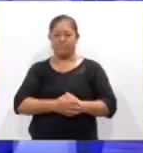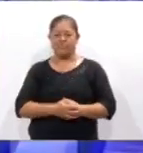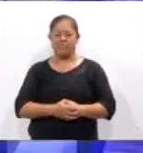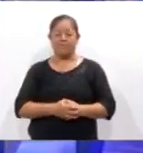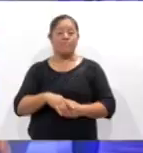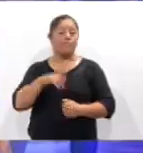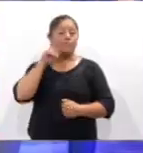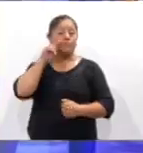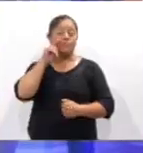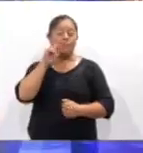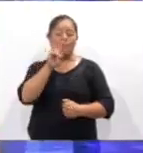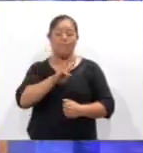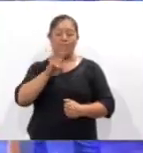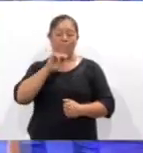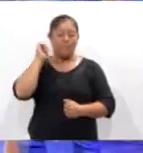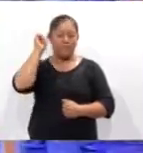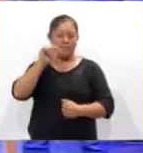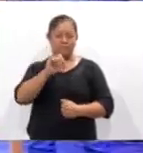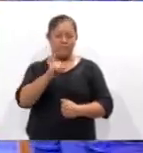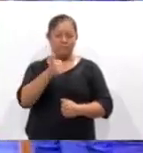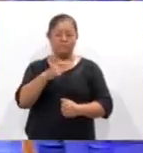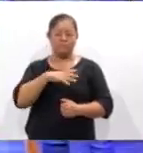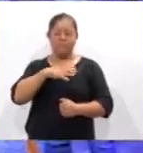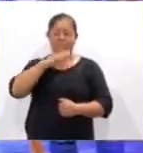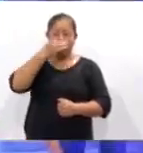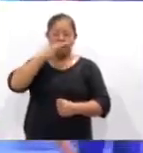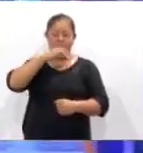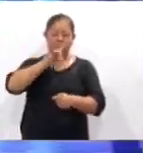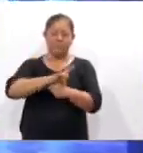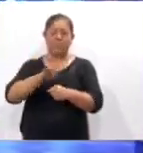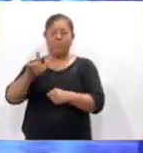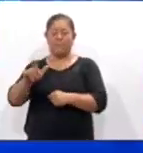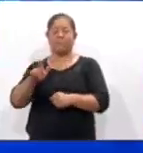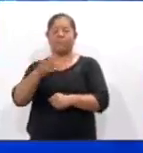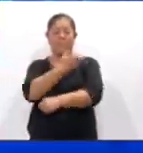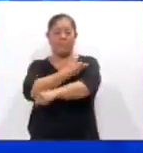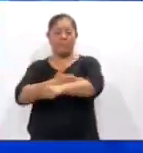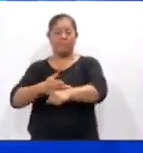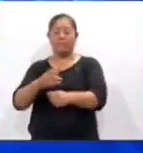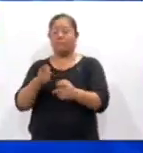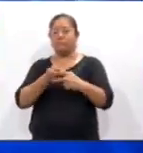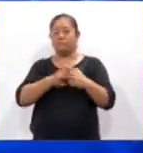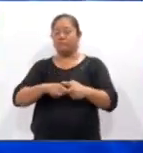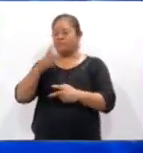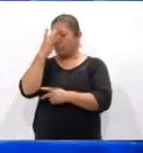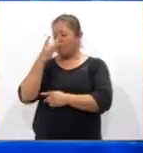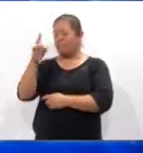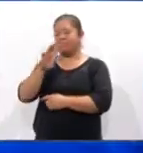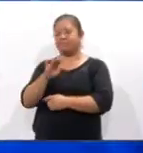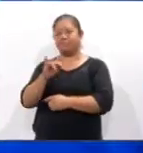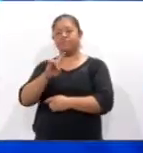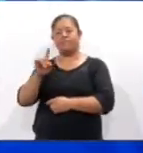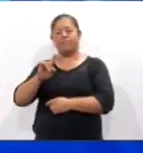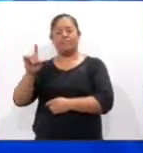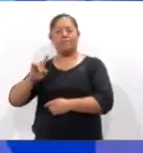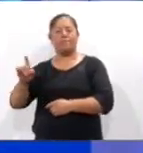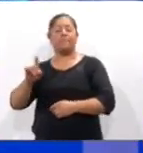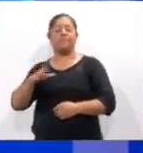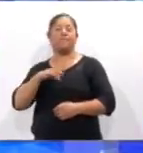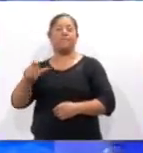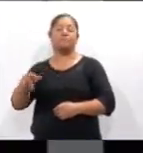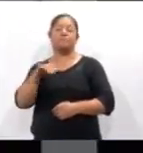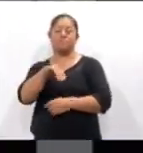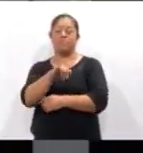Mañana viernes 26 de abril se llevará a cabo el Festival de la Familia, iniciando con la obra El Mago de Huiz, que protagoniza a Lucero Mijares en el recinto